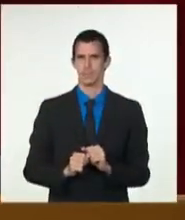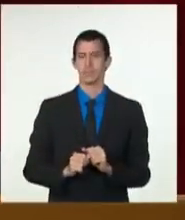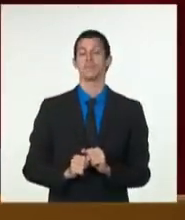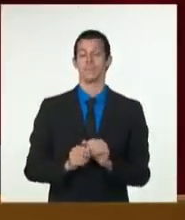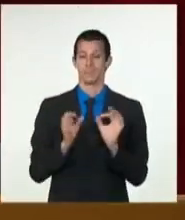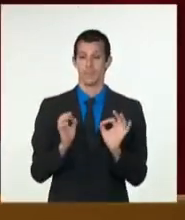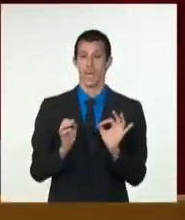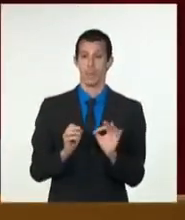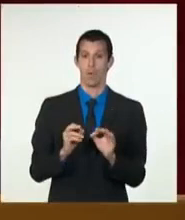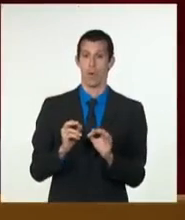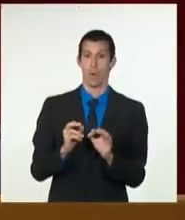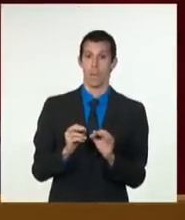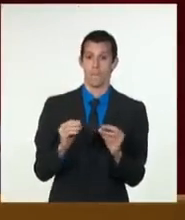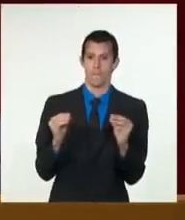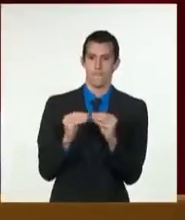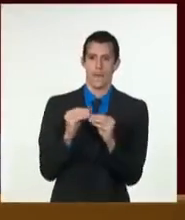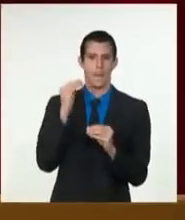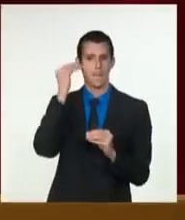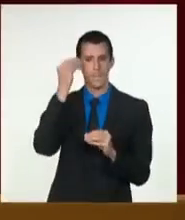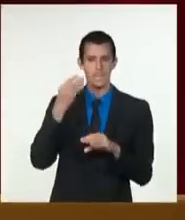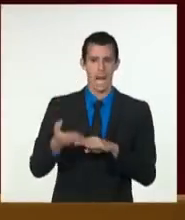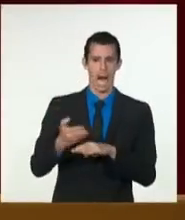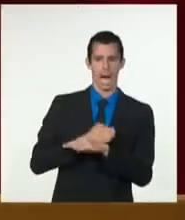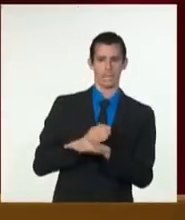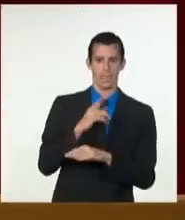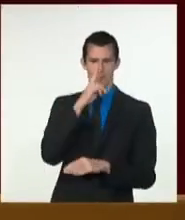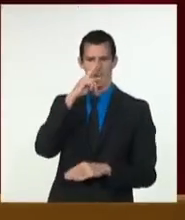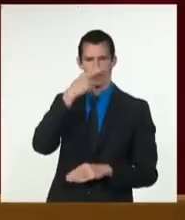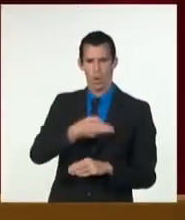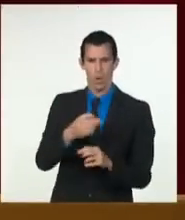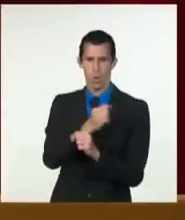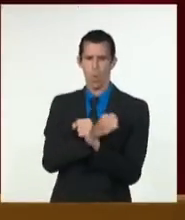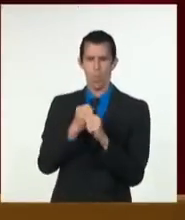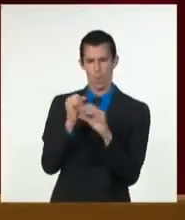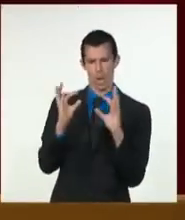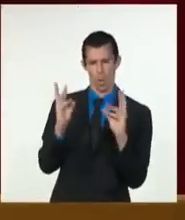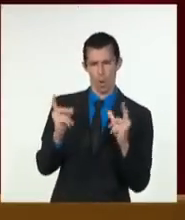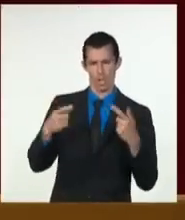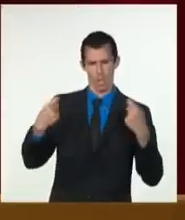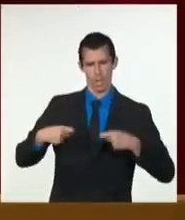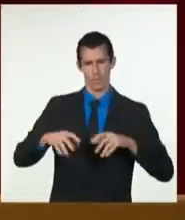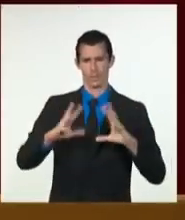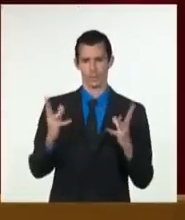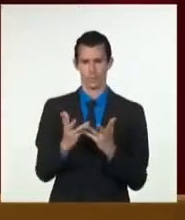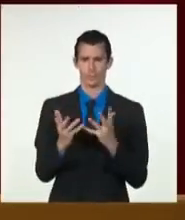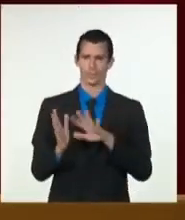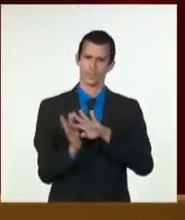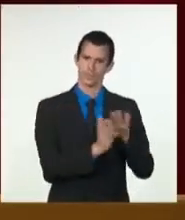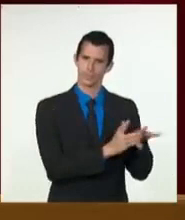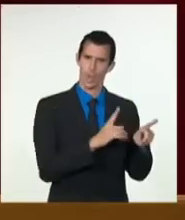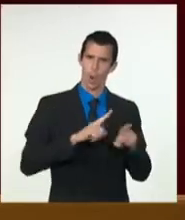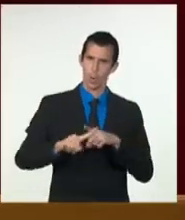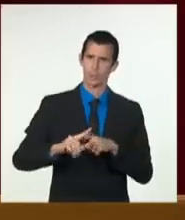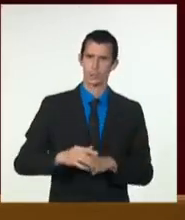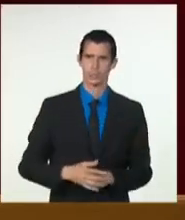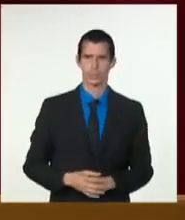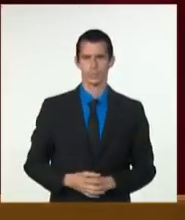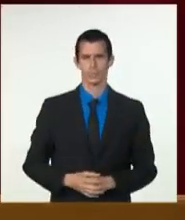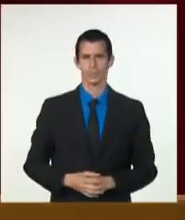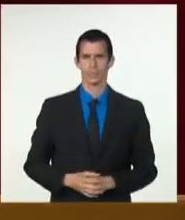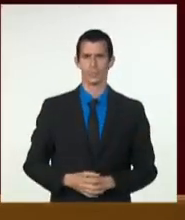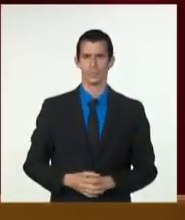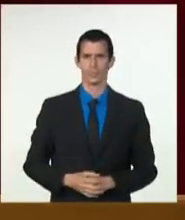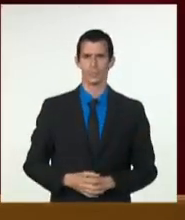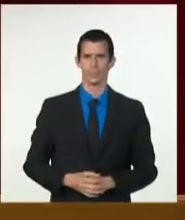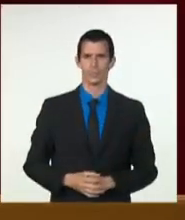mecanismos y sistemas de trabajo para recuperar los ingresos provenientes de las remesas y otros servicios asociados a la captación